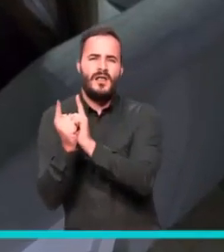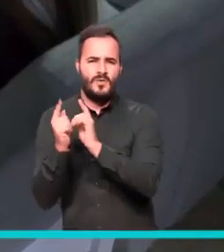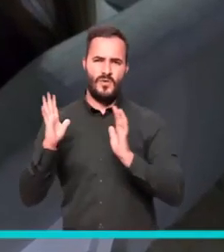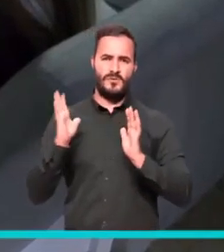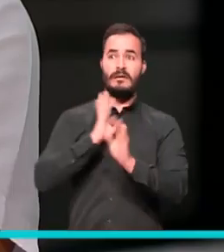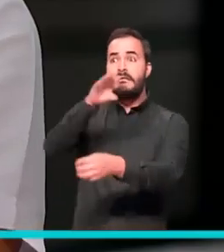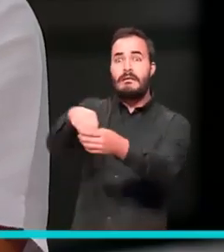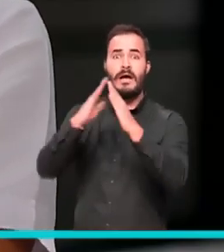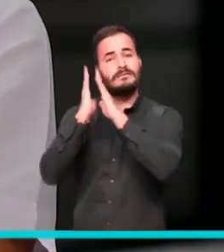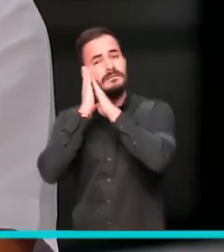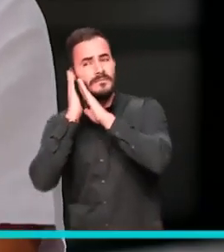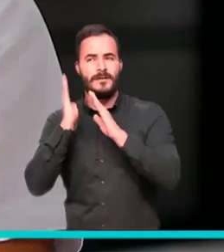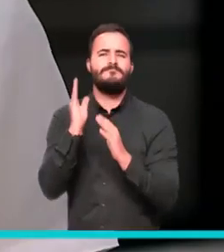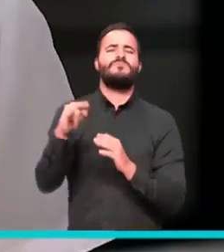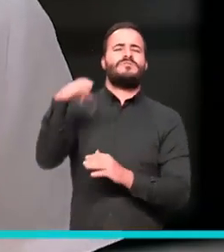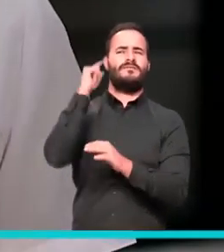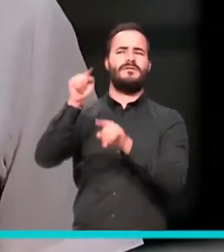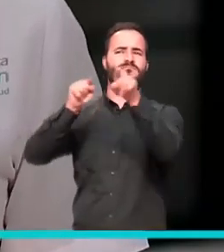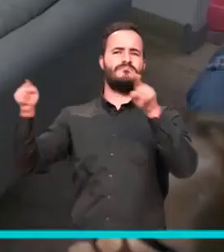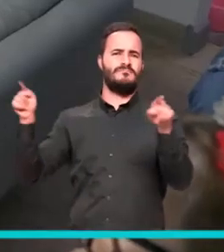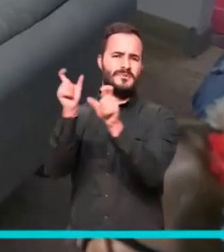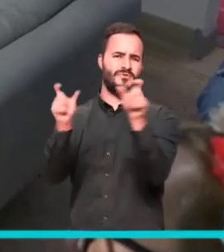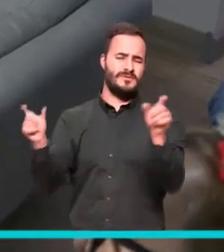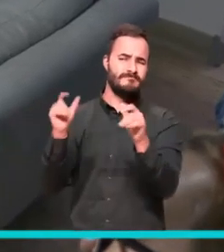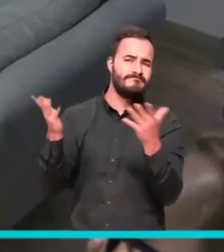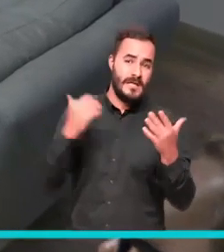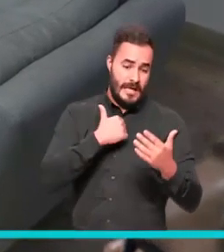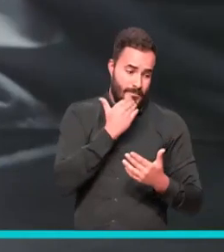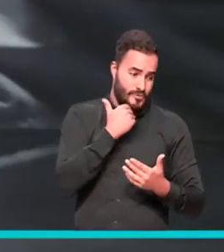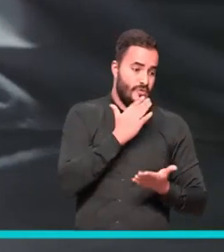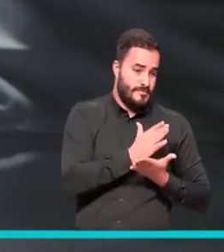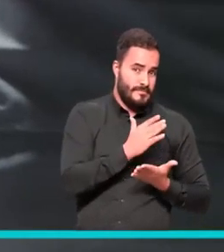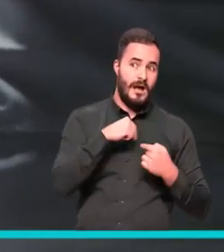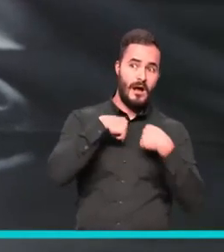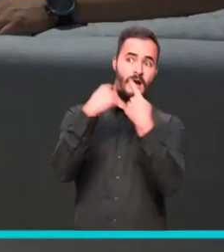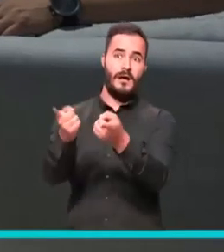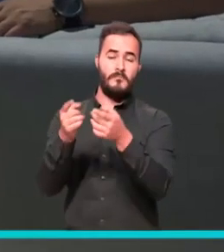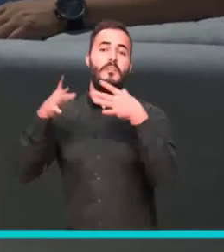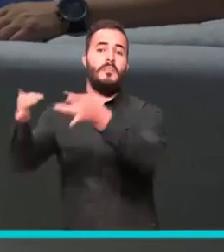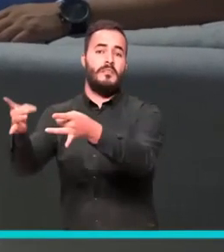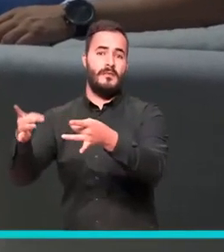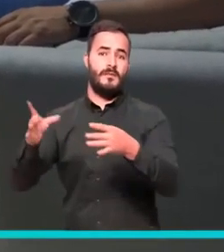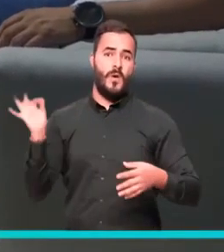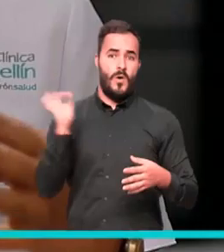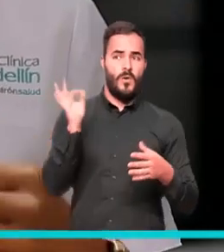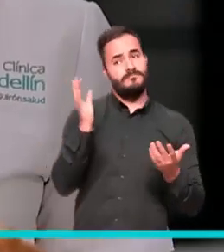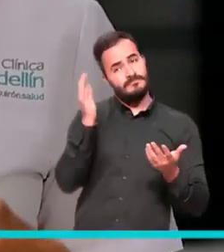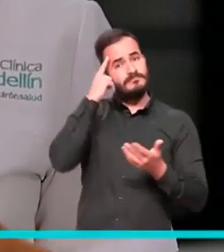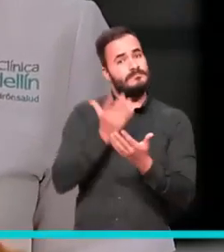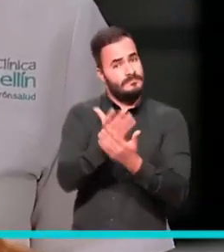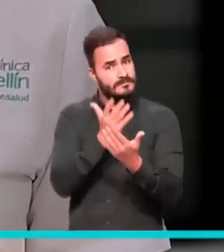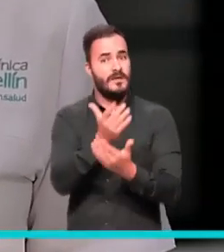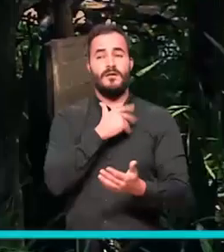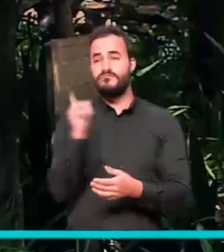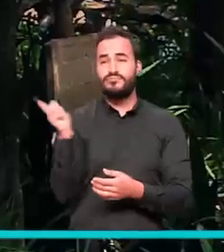a instalar a la casa de un familiar, porque finalmente nosotros lo que estamos haciendo es llevar el riesgo a un hogar, llevar la